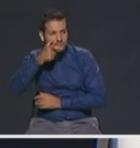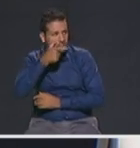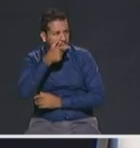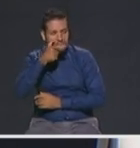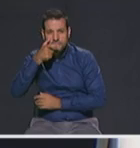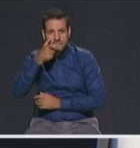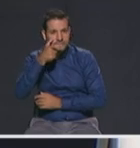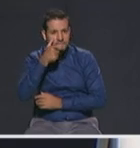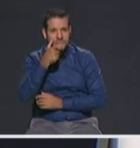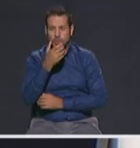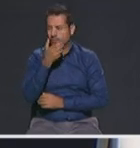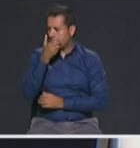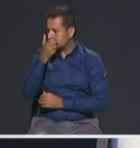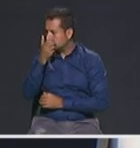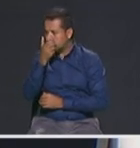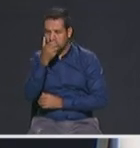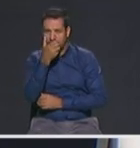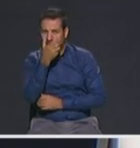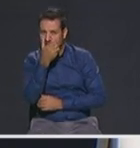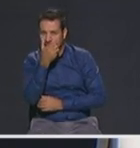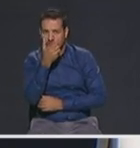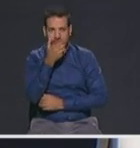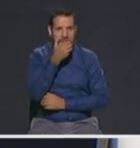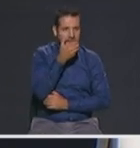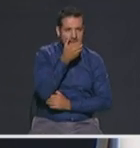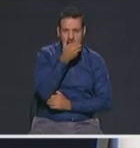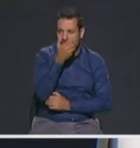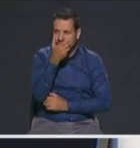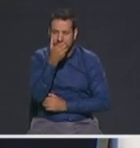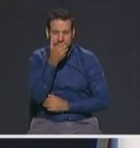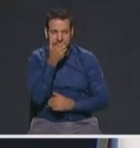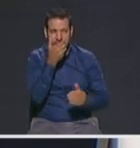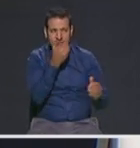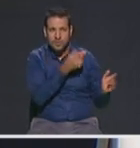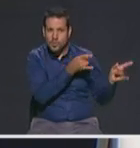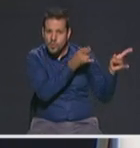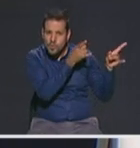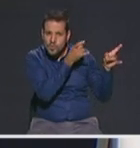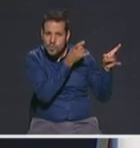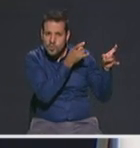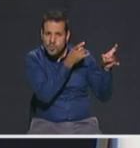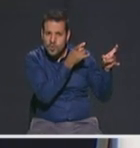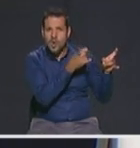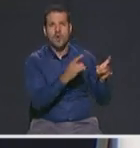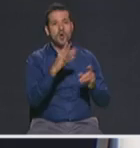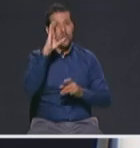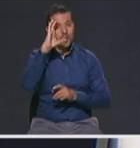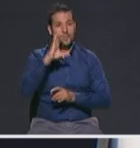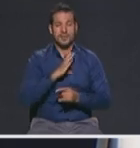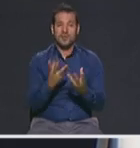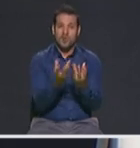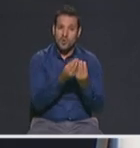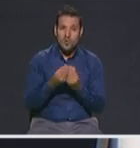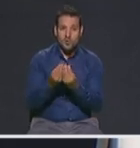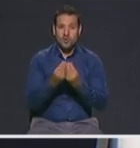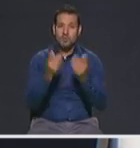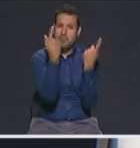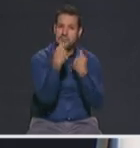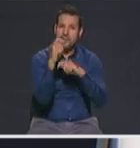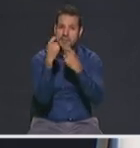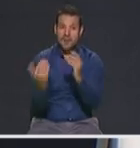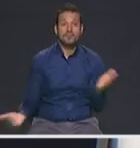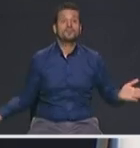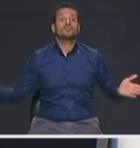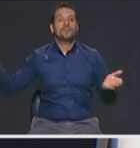parte del grupo de espacio público con radios conectados con la policía y un grupo de cooperantes y comerciantes para volver